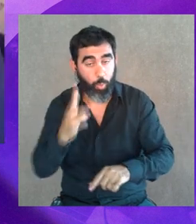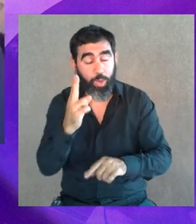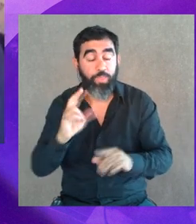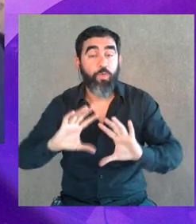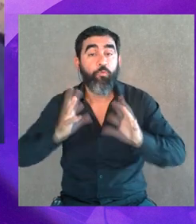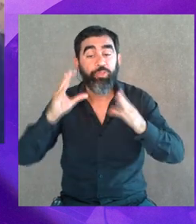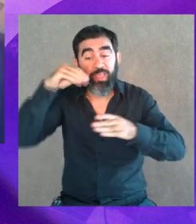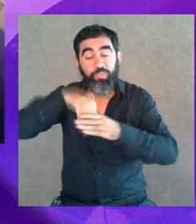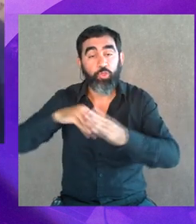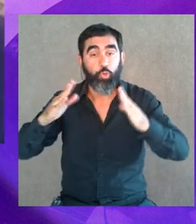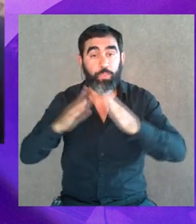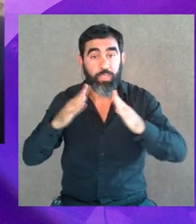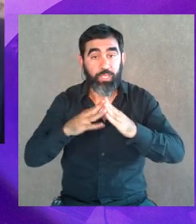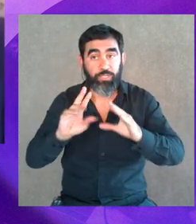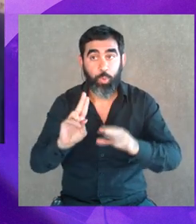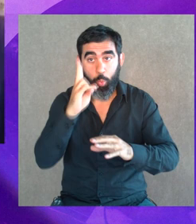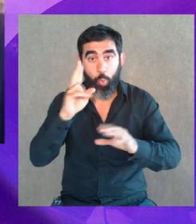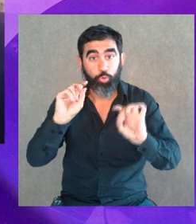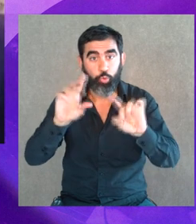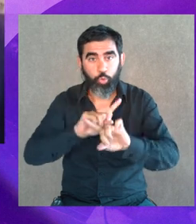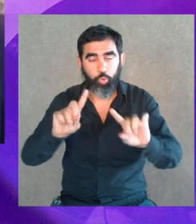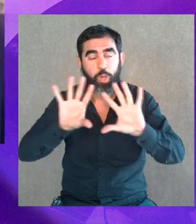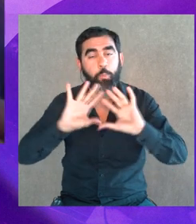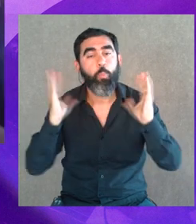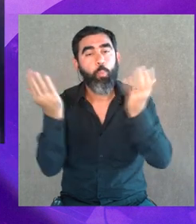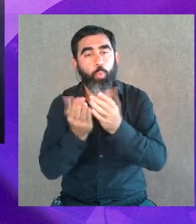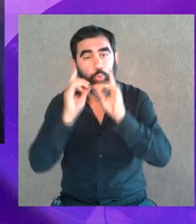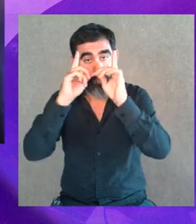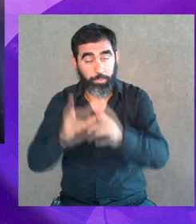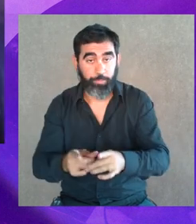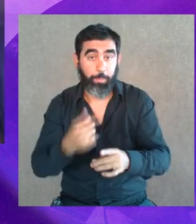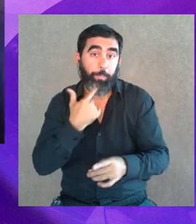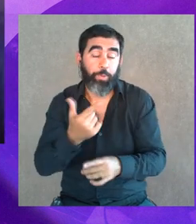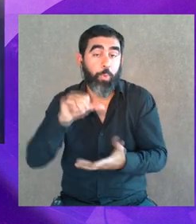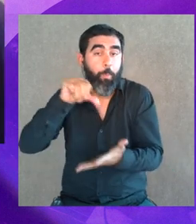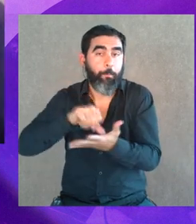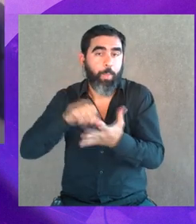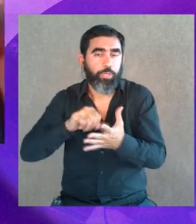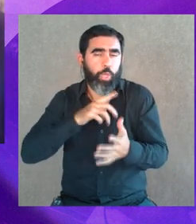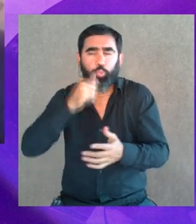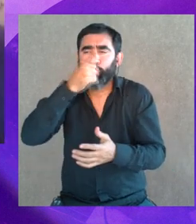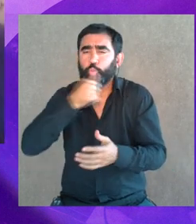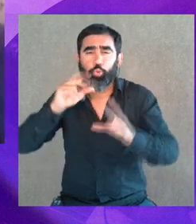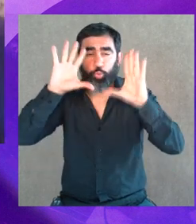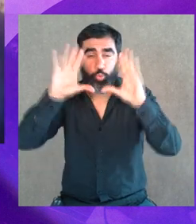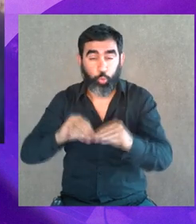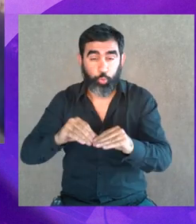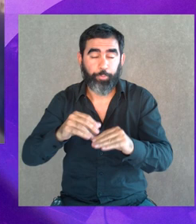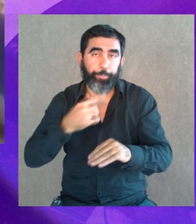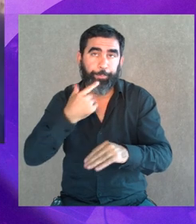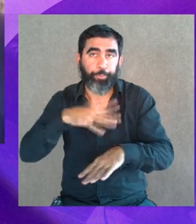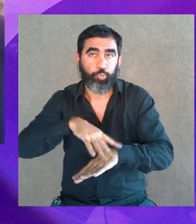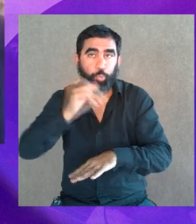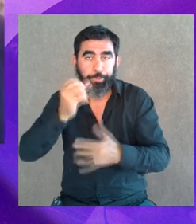Uruguay es la violencia doméstica, pero no solo en Uruguay, en el resto del mundo, en los países escandinavos donde se supone que tienen todo resuelto, tienen